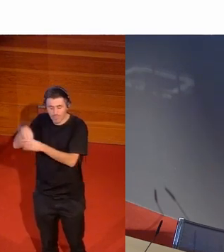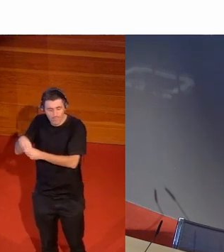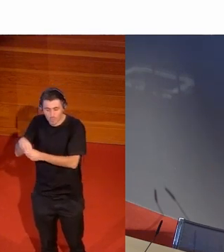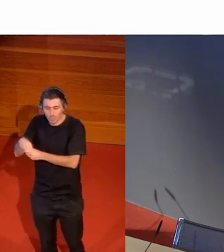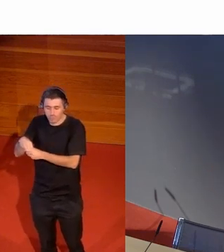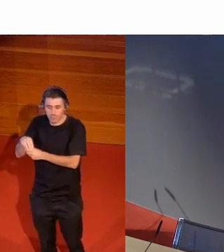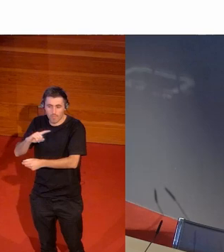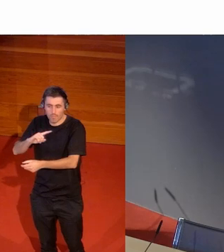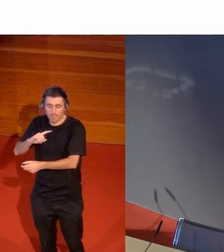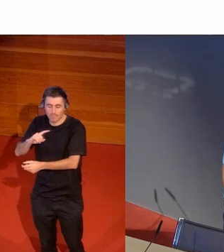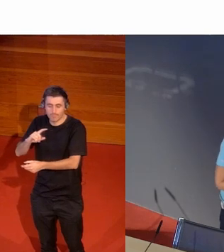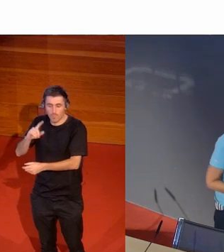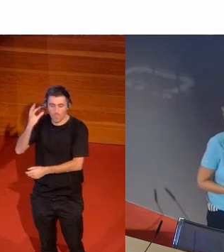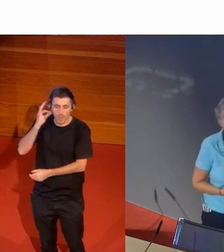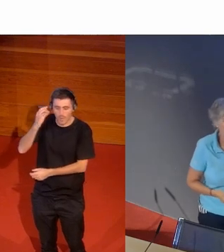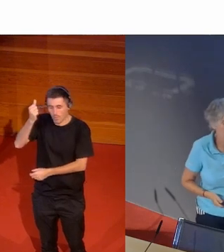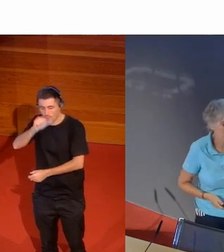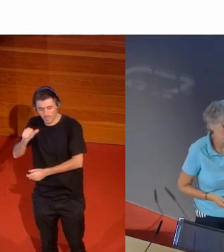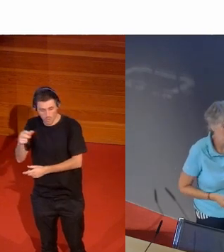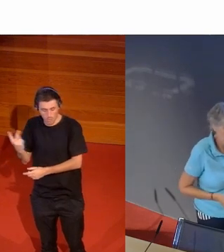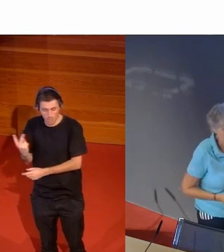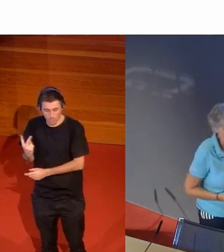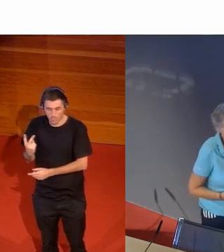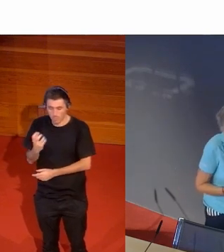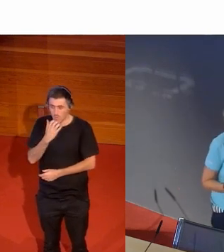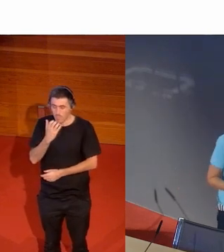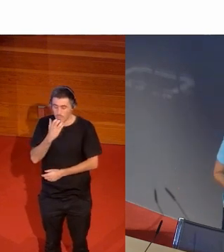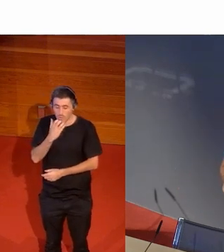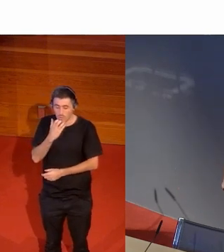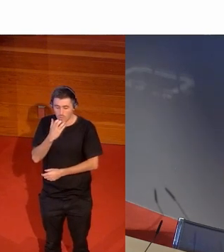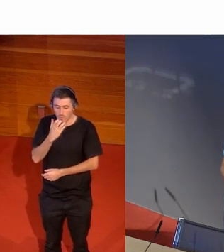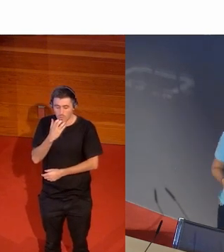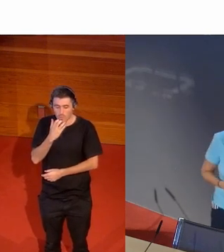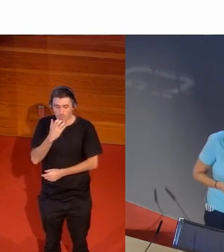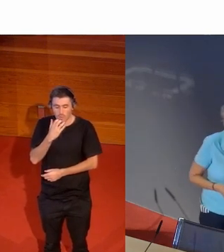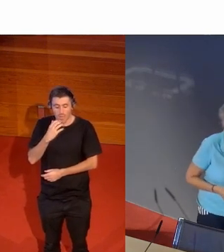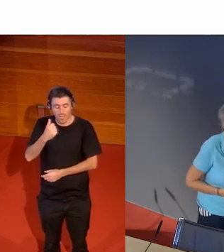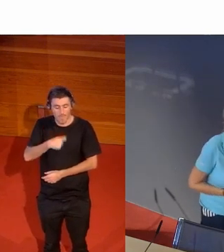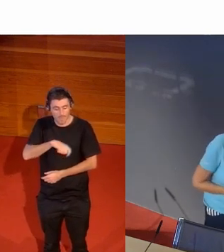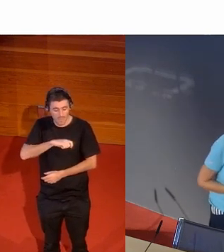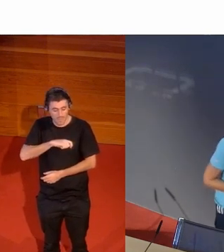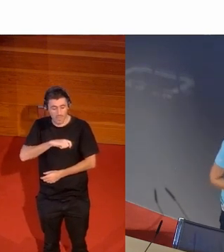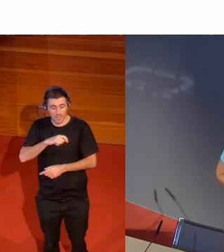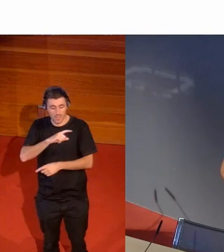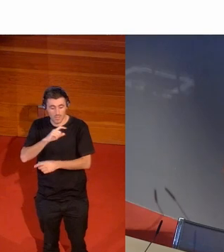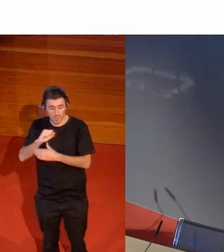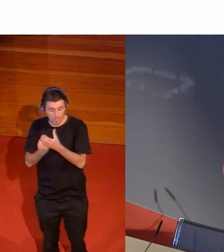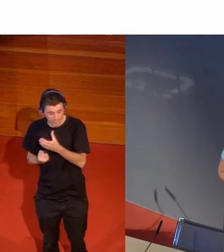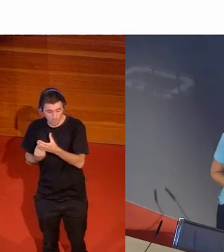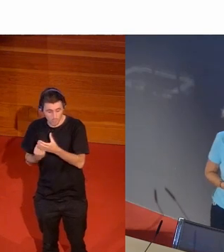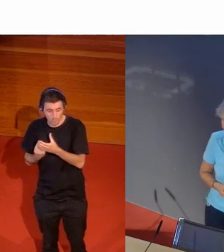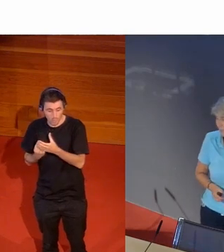competición femenina de 3x3 España ha sido subcampeona olímpica y ahora se acaba de proclamar campeona de Europa